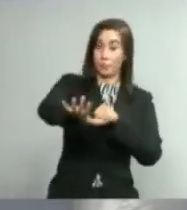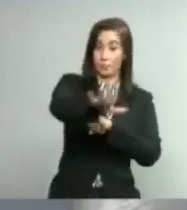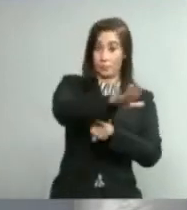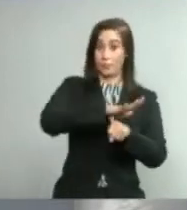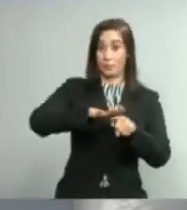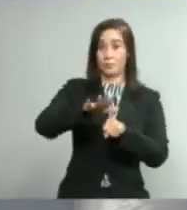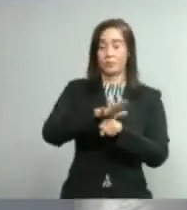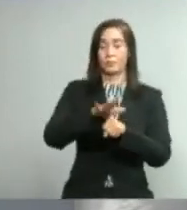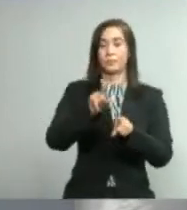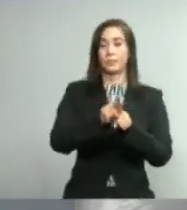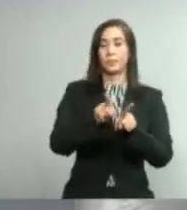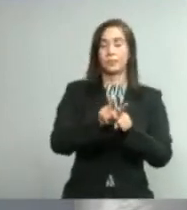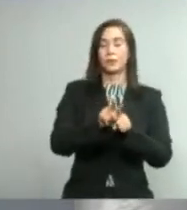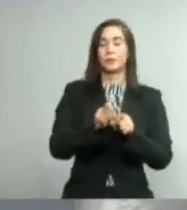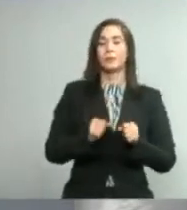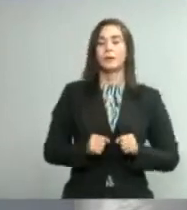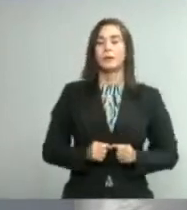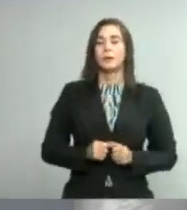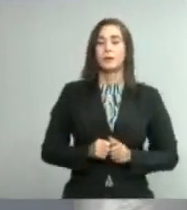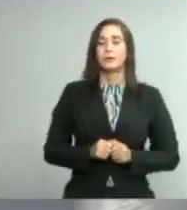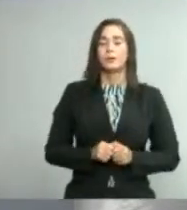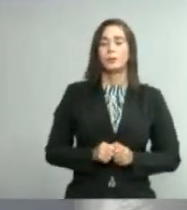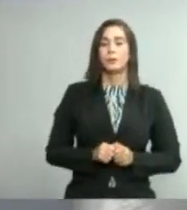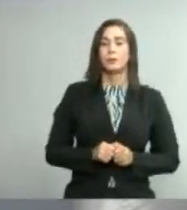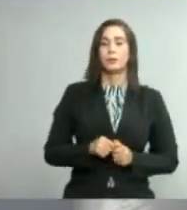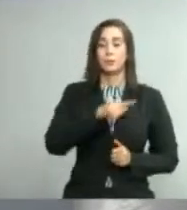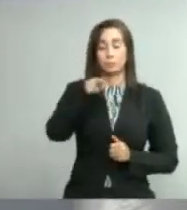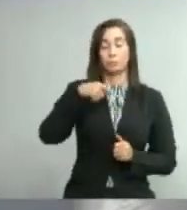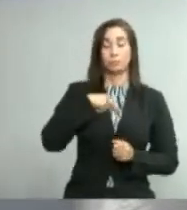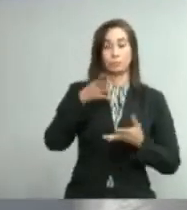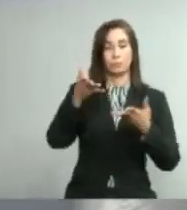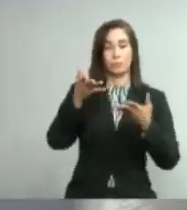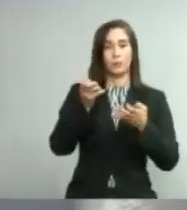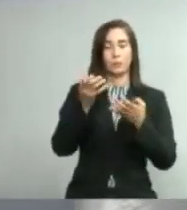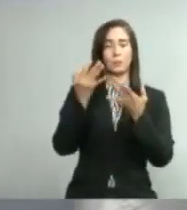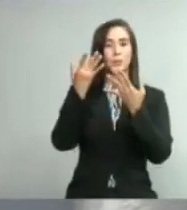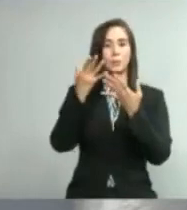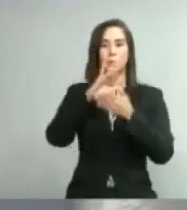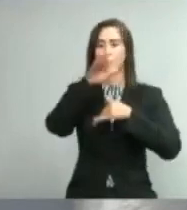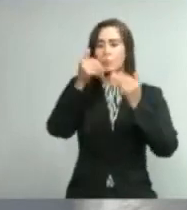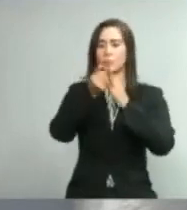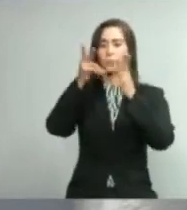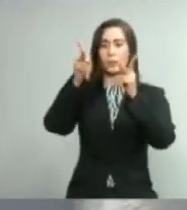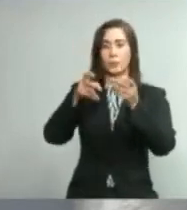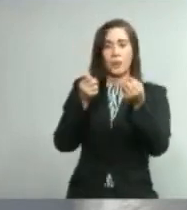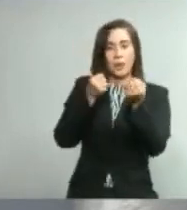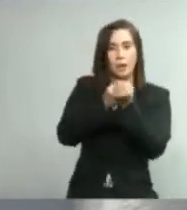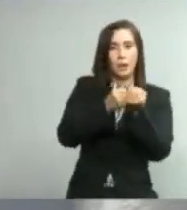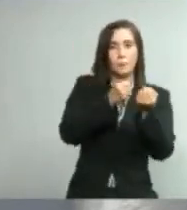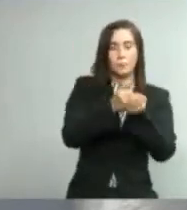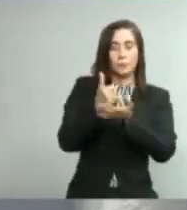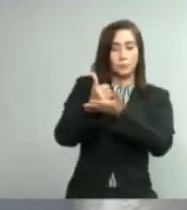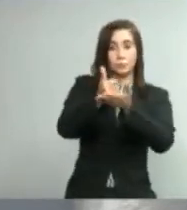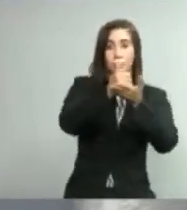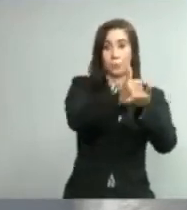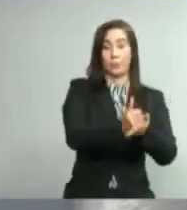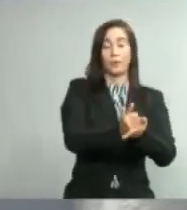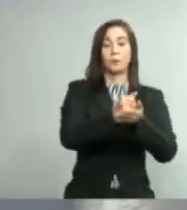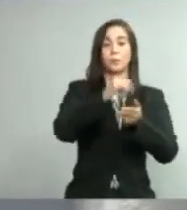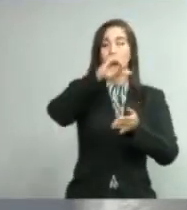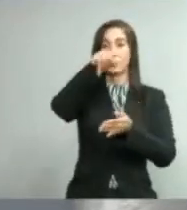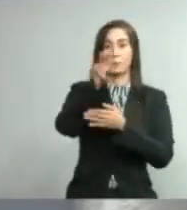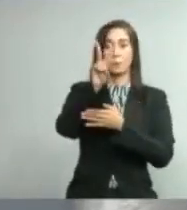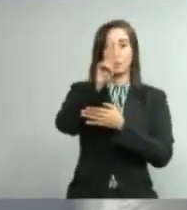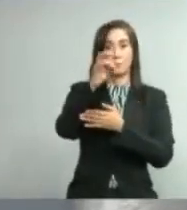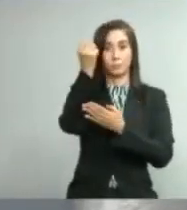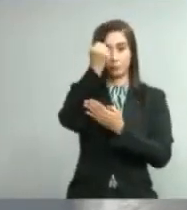esperamos la cooperación de toda la ciudadanía durante las actividades que